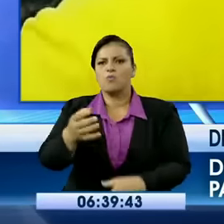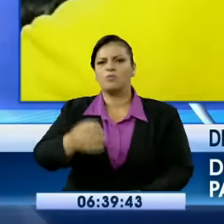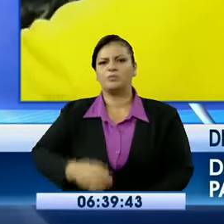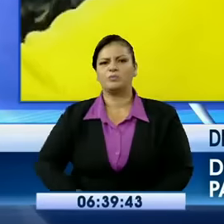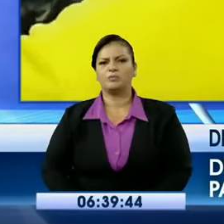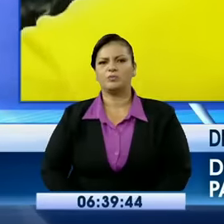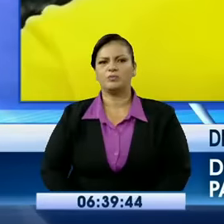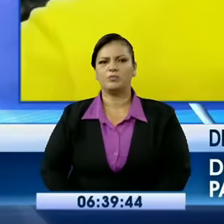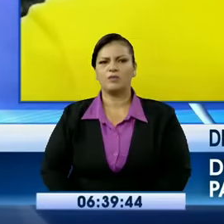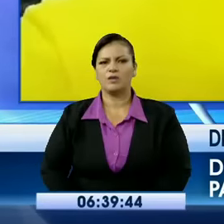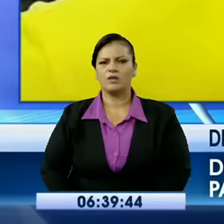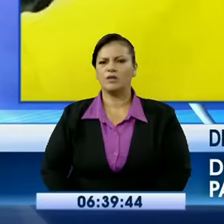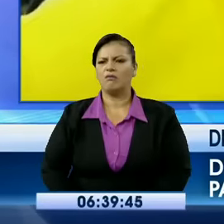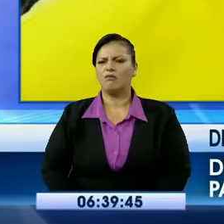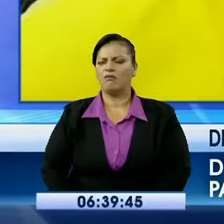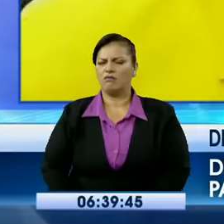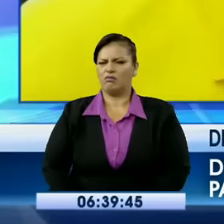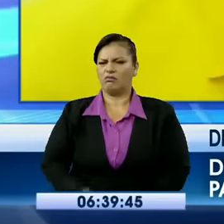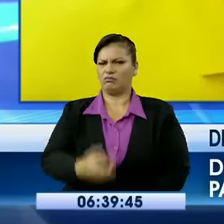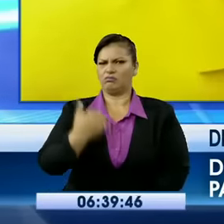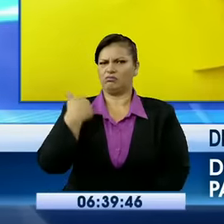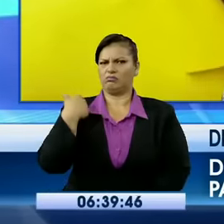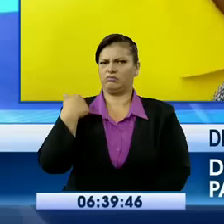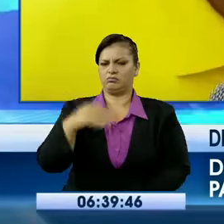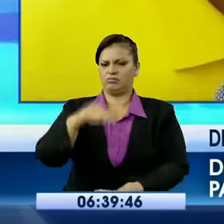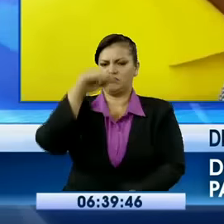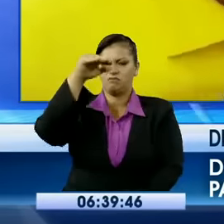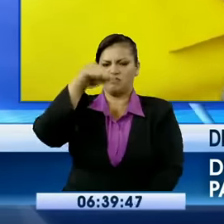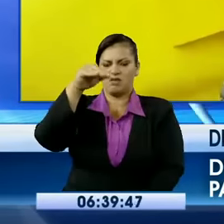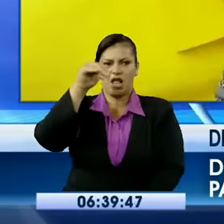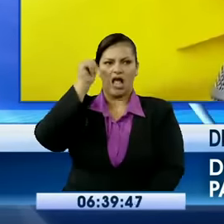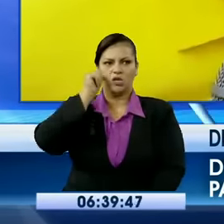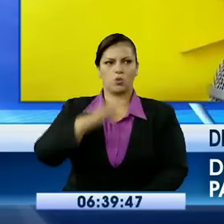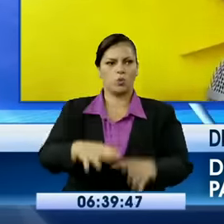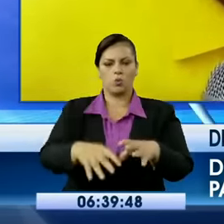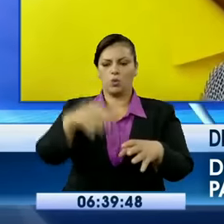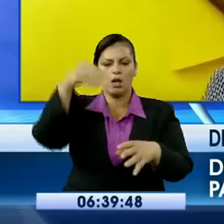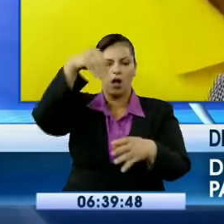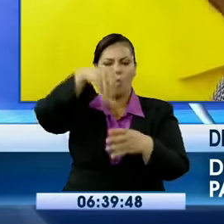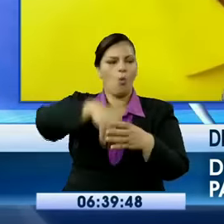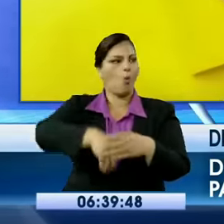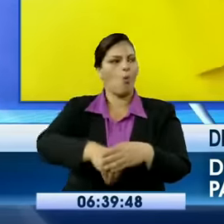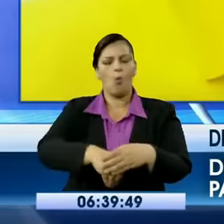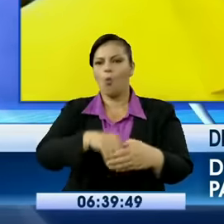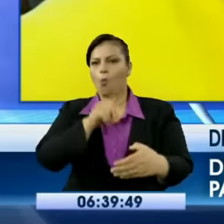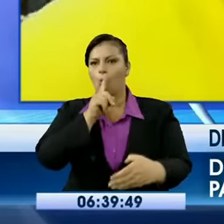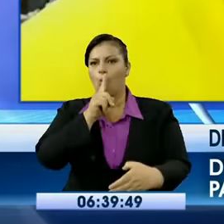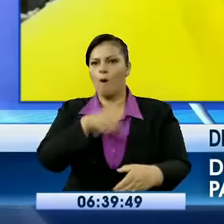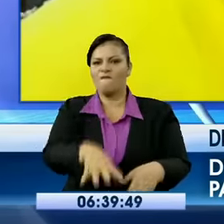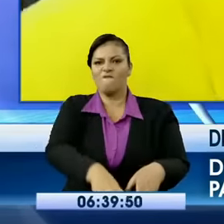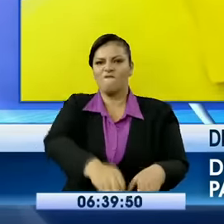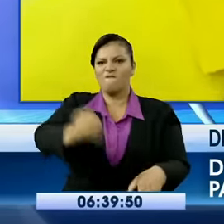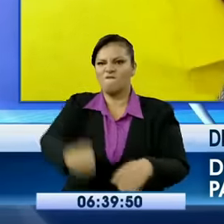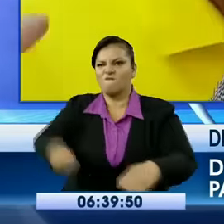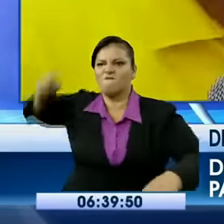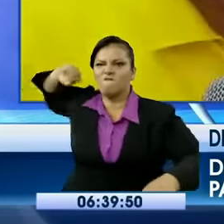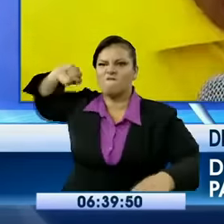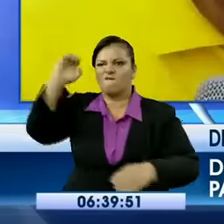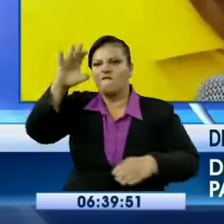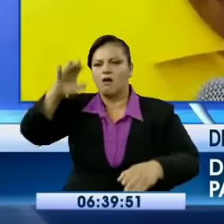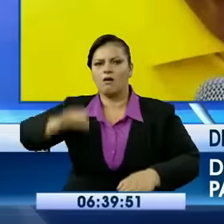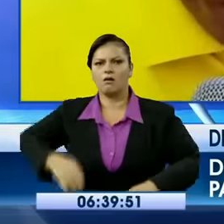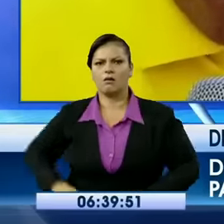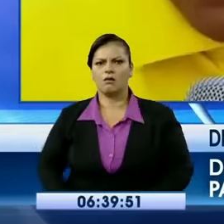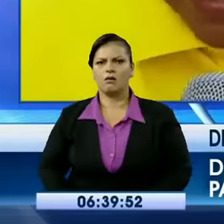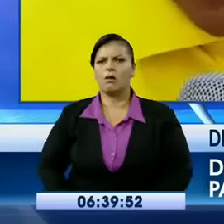¿Cómo esta gente tenía ese tacho del que sacaba no sé qué cosa y lanzaba? ¿Y qué hacía ese tipo con ese